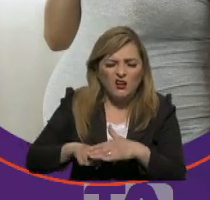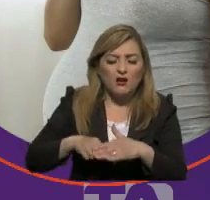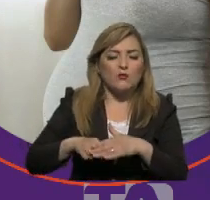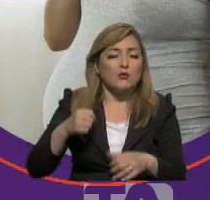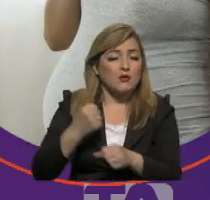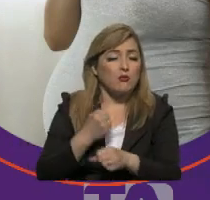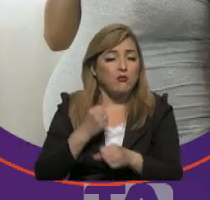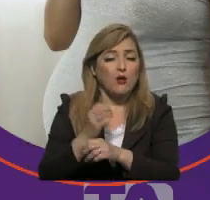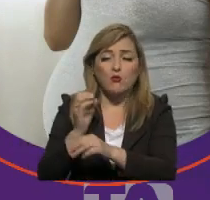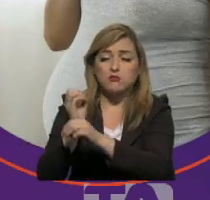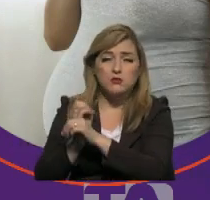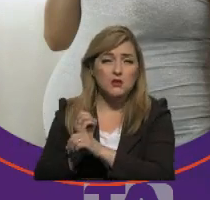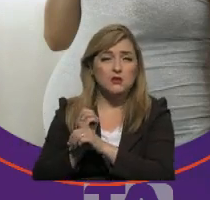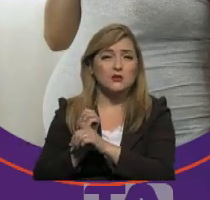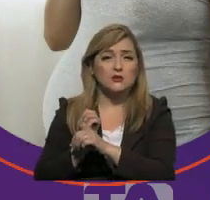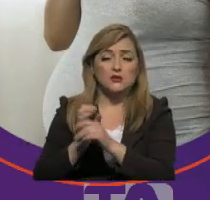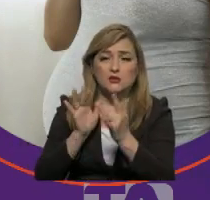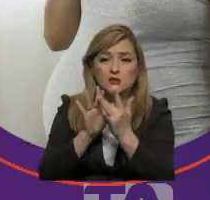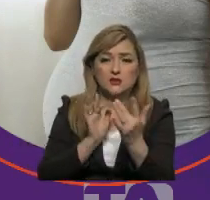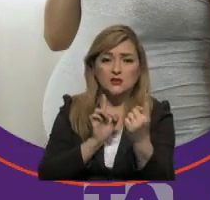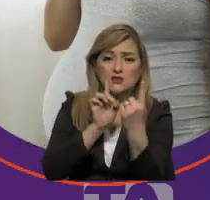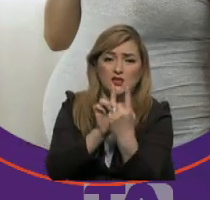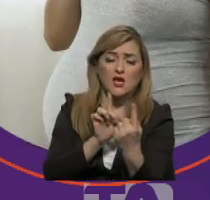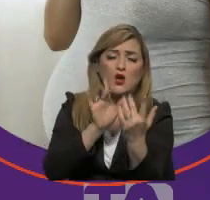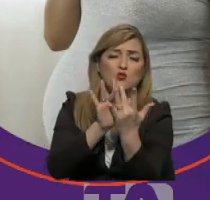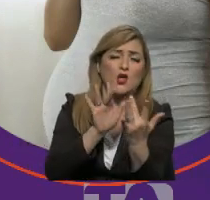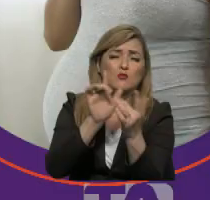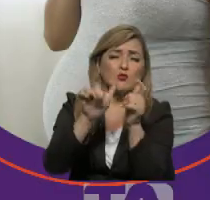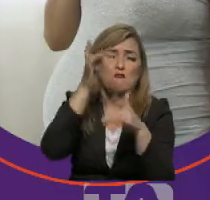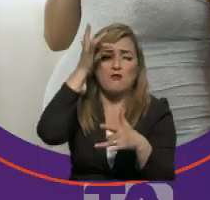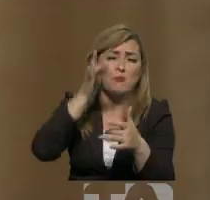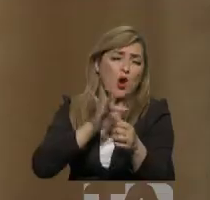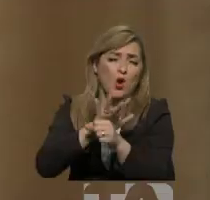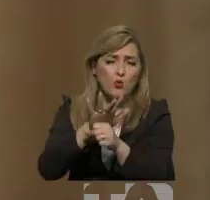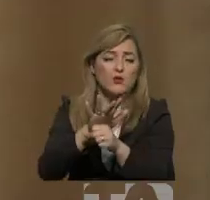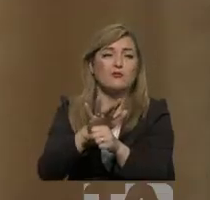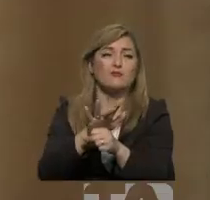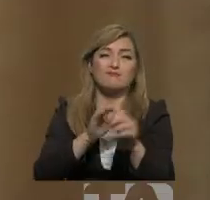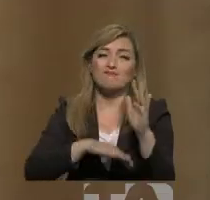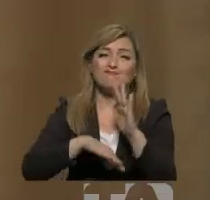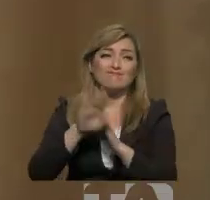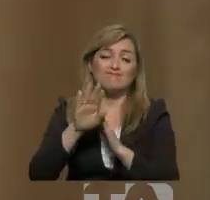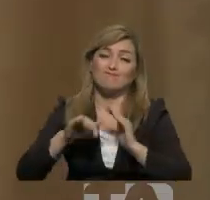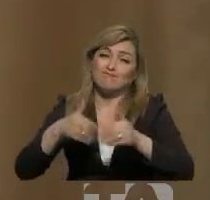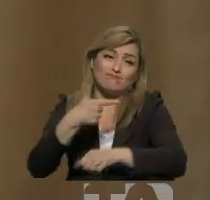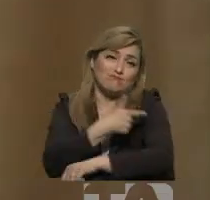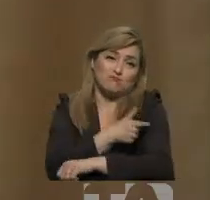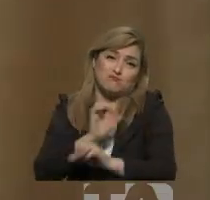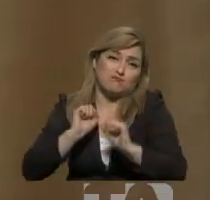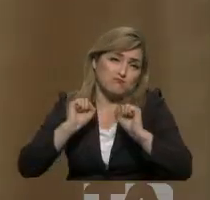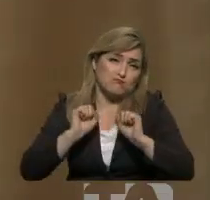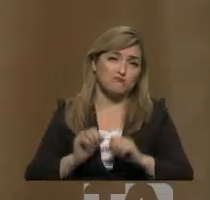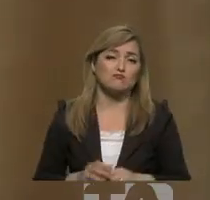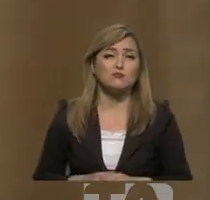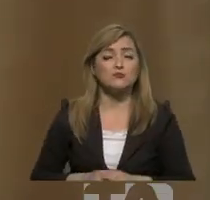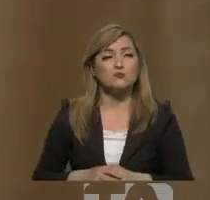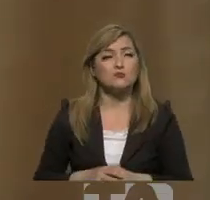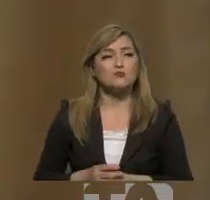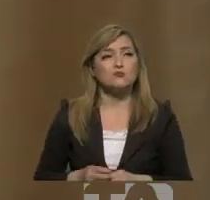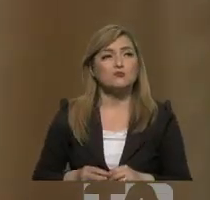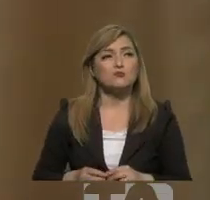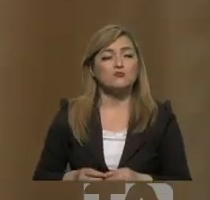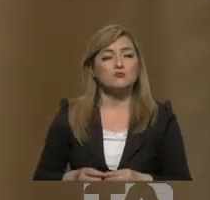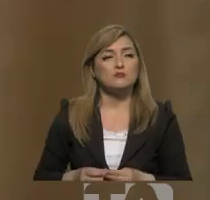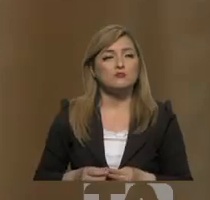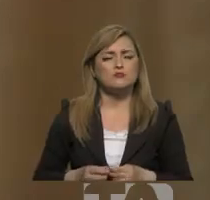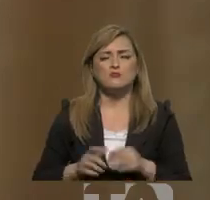trabajo que le obliga a estar muy expuesto al virus, seguramente usted tenga mucho más chance de vacunarse a diferencia de una